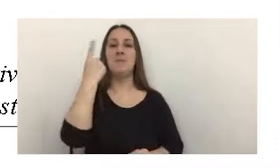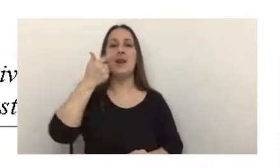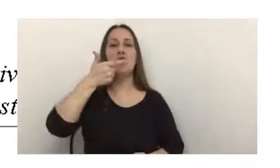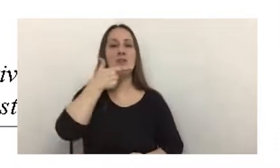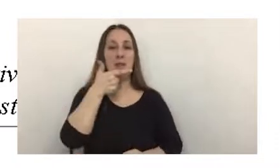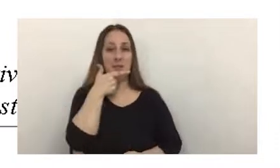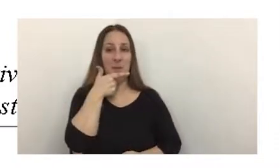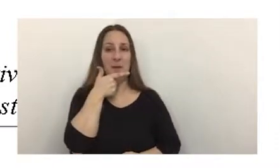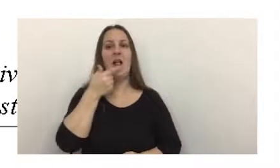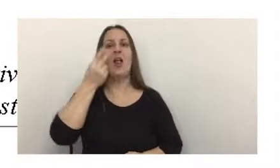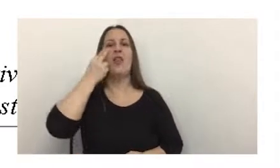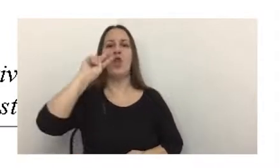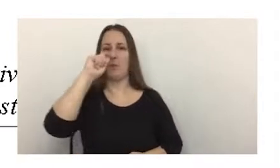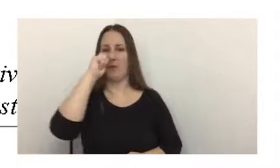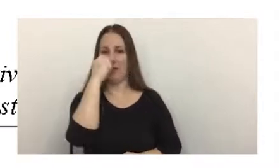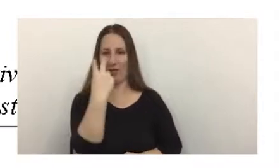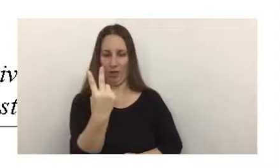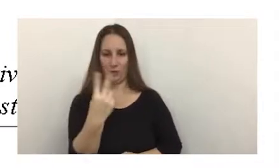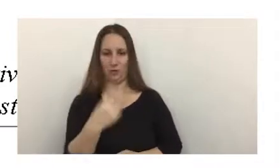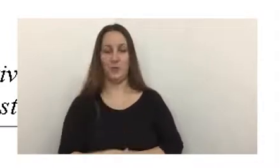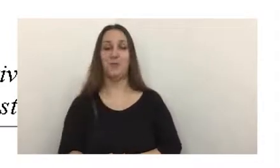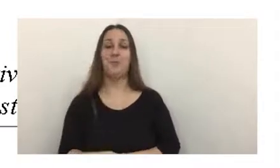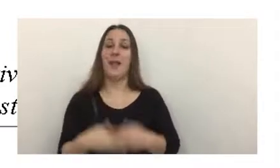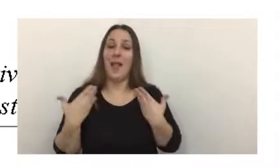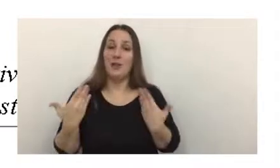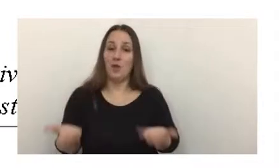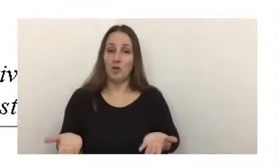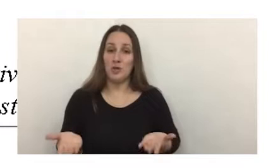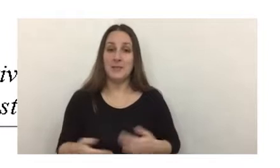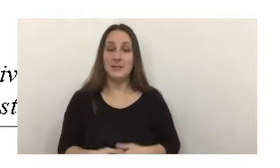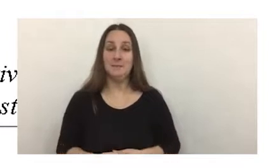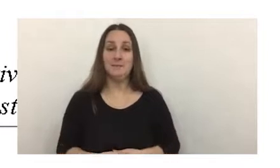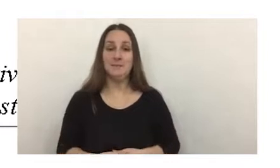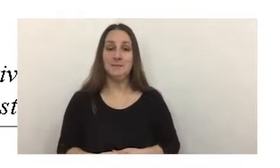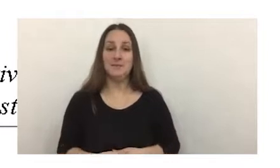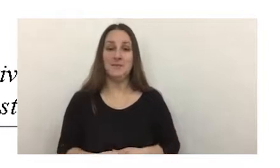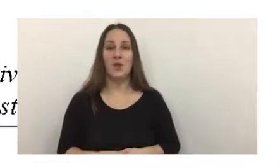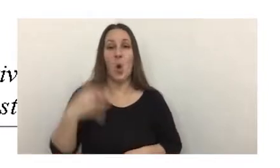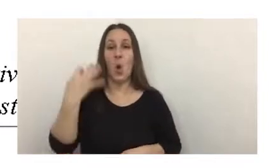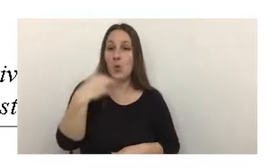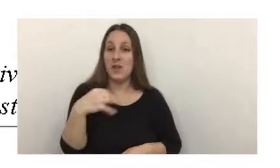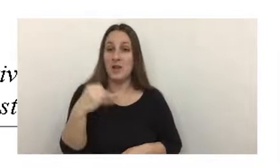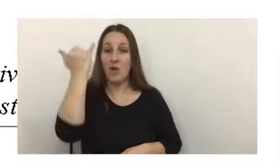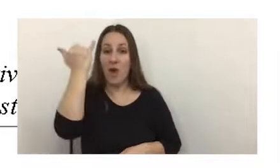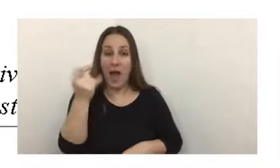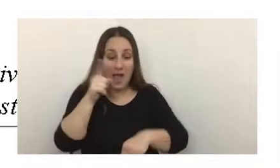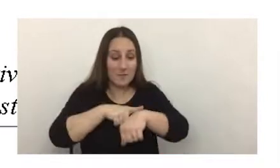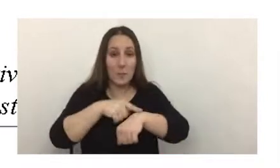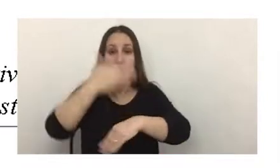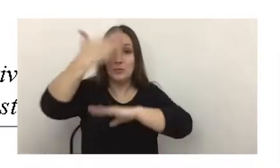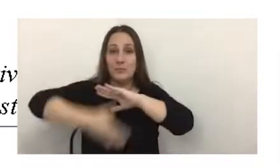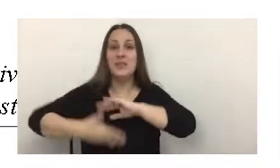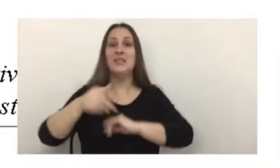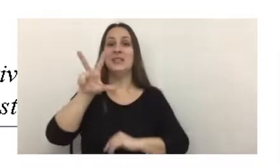septiembre del 2022. Con lo cual, todas las obligaciones que se cumplan hasta el 31 de